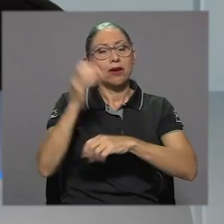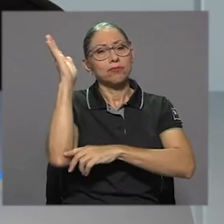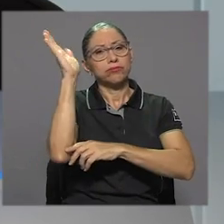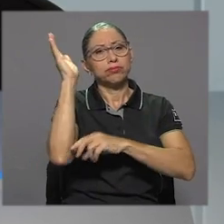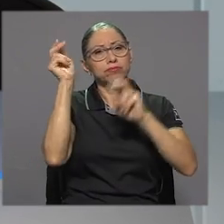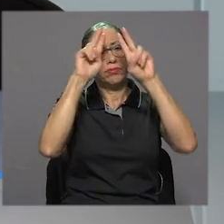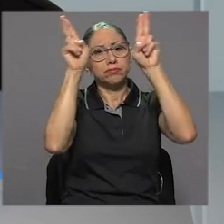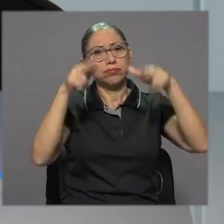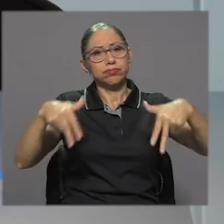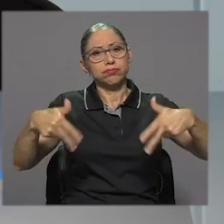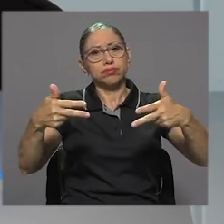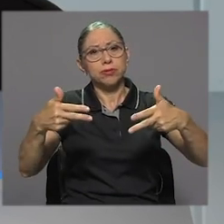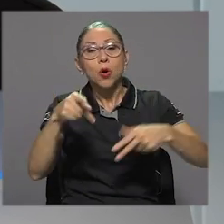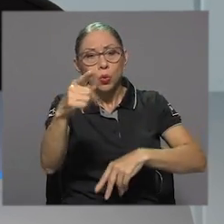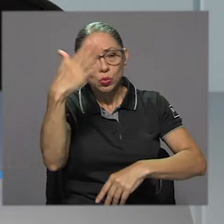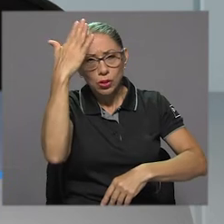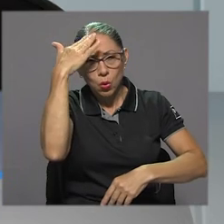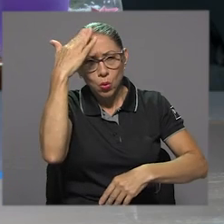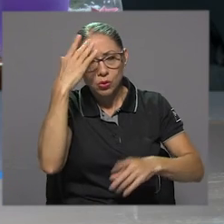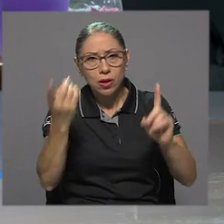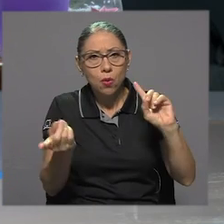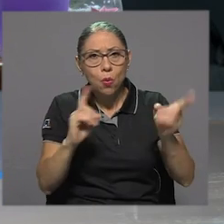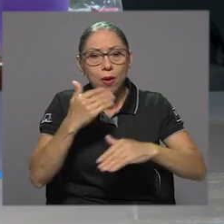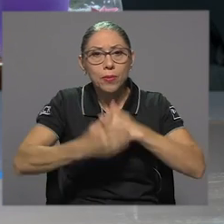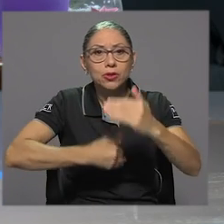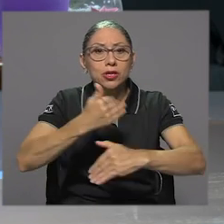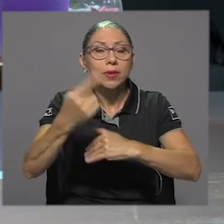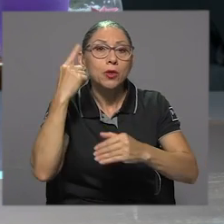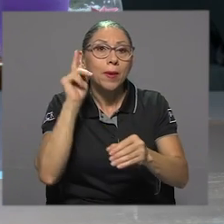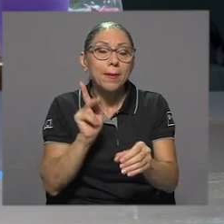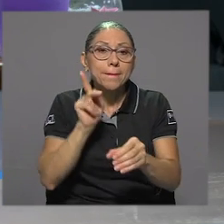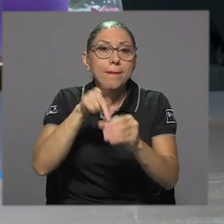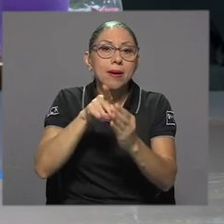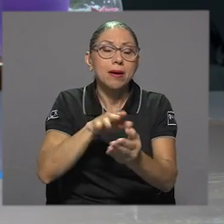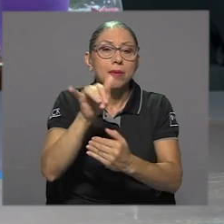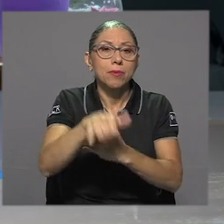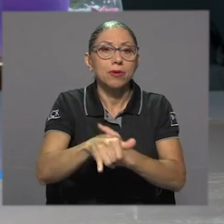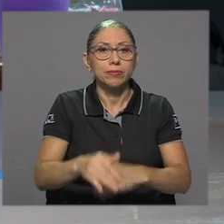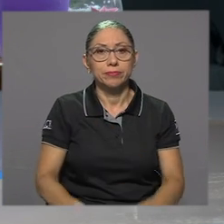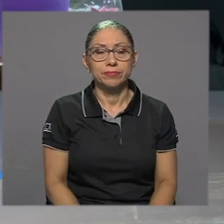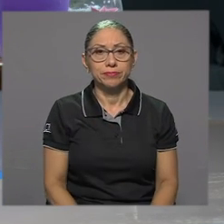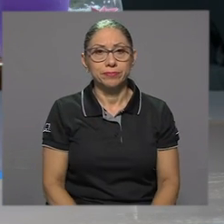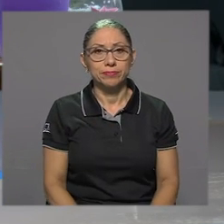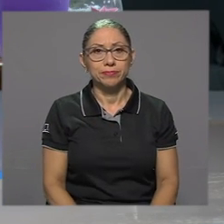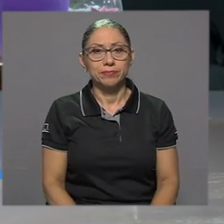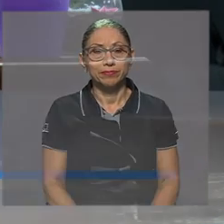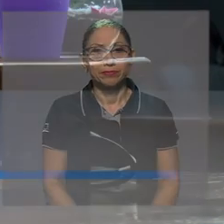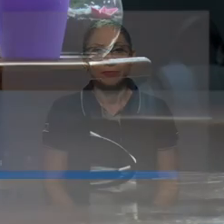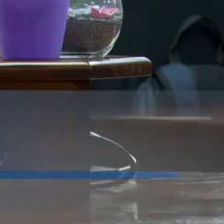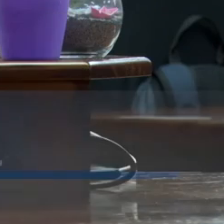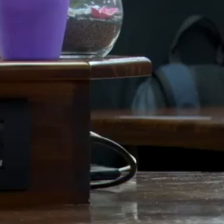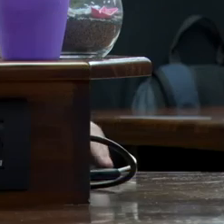habrá un webinar para que usted conozca cuál es el procedimiento para postular proyectos.